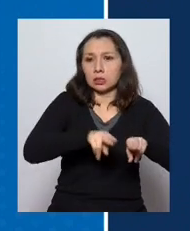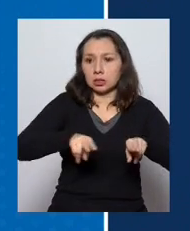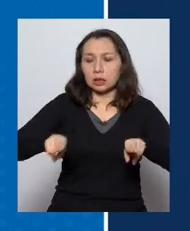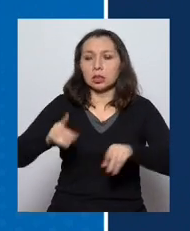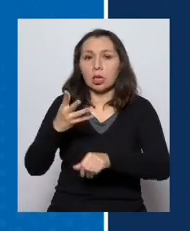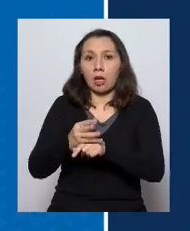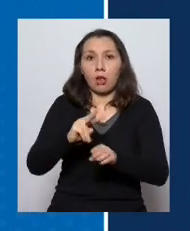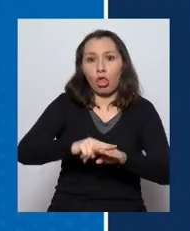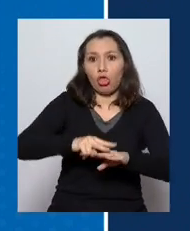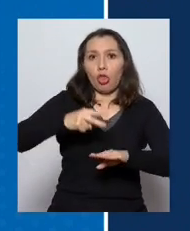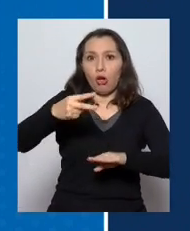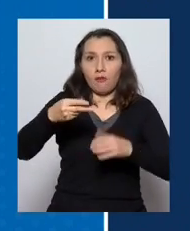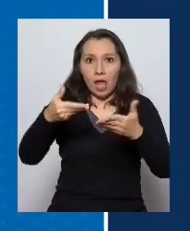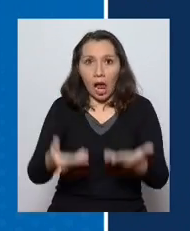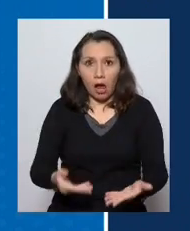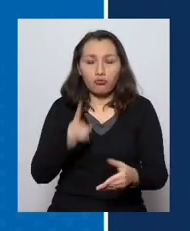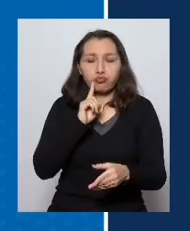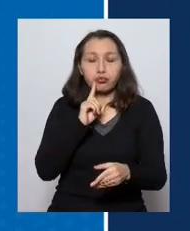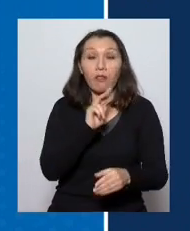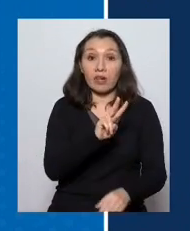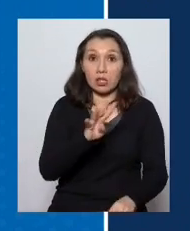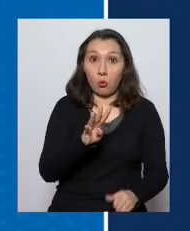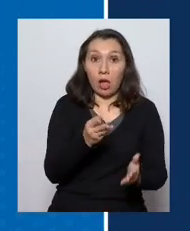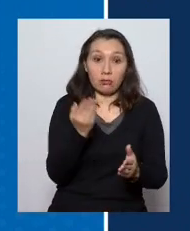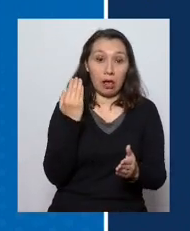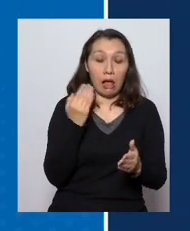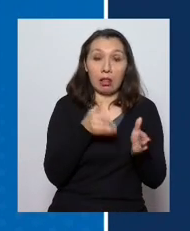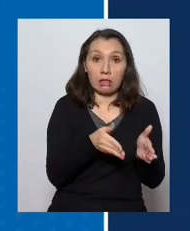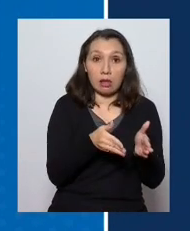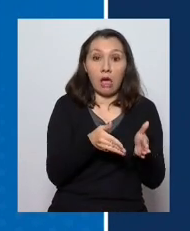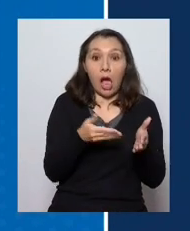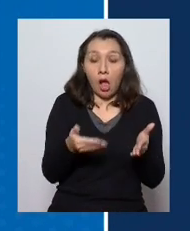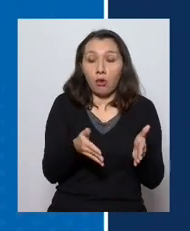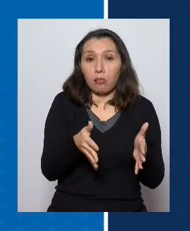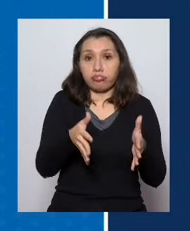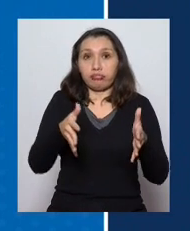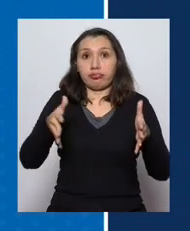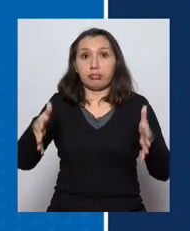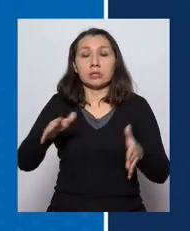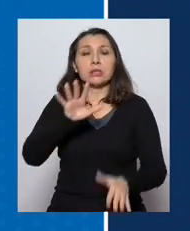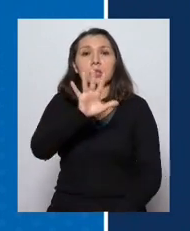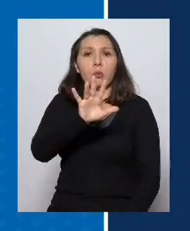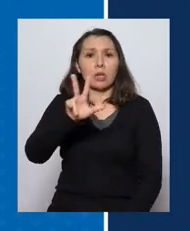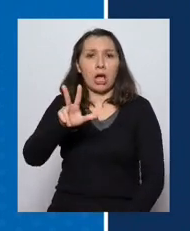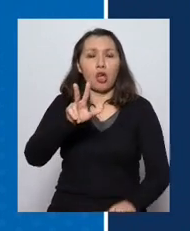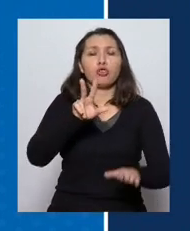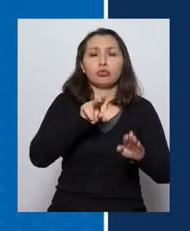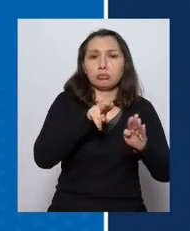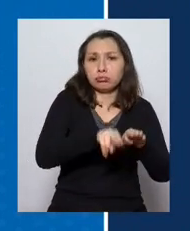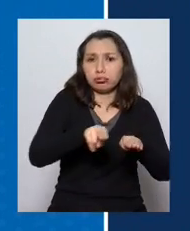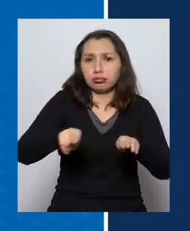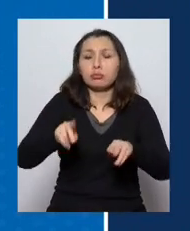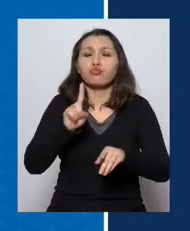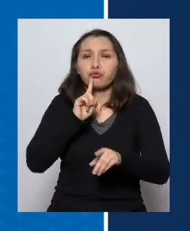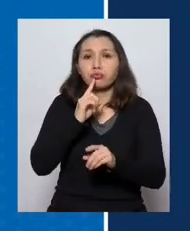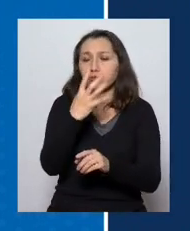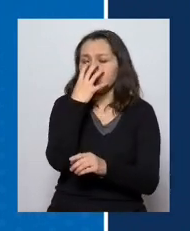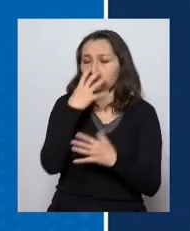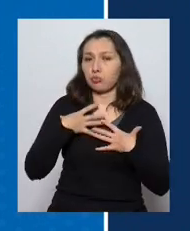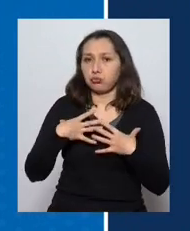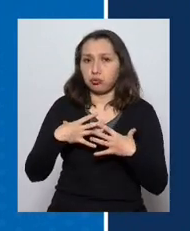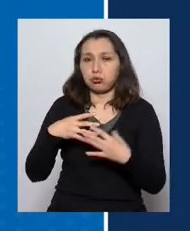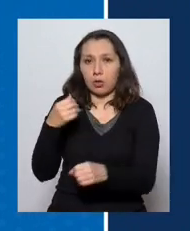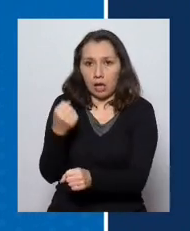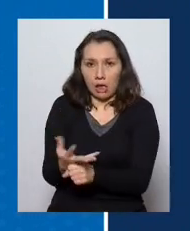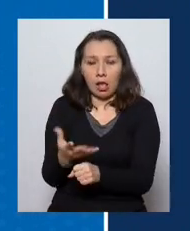camas a más del doble. De 24, hoy día ya van en 58 camas con ventilación mecánica.